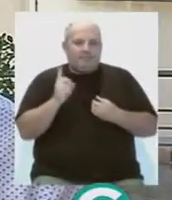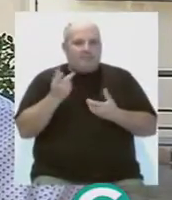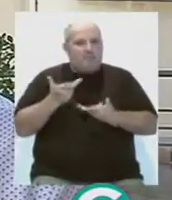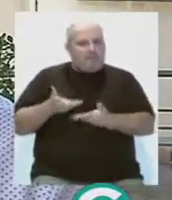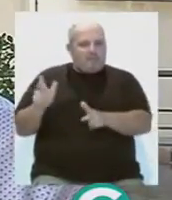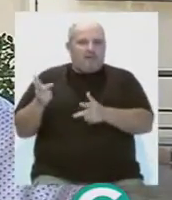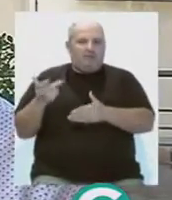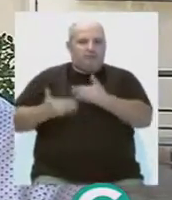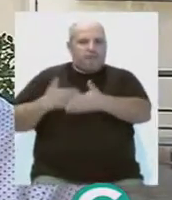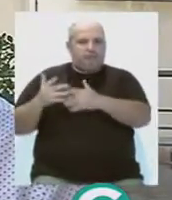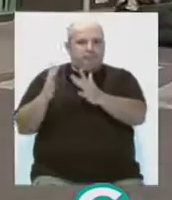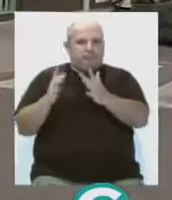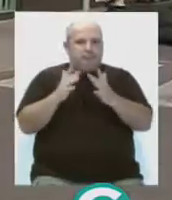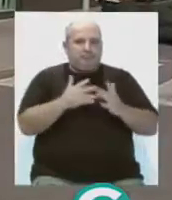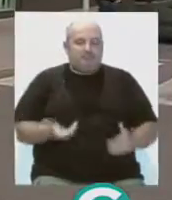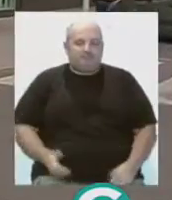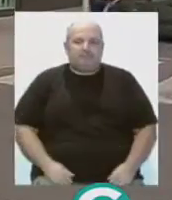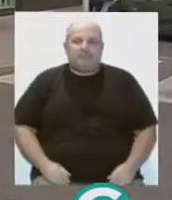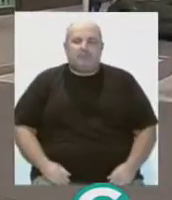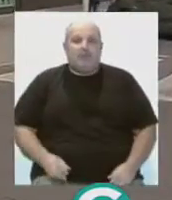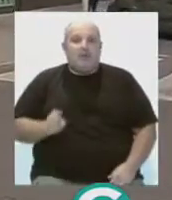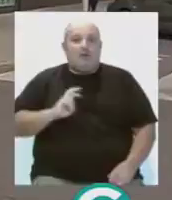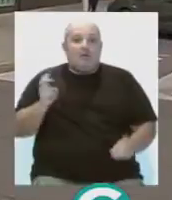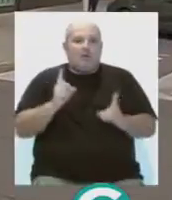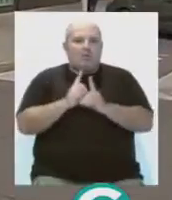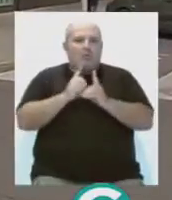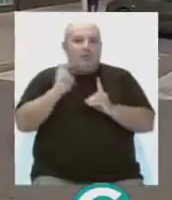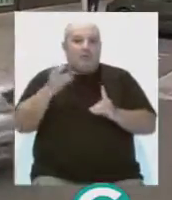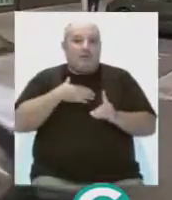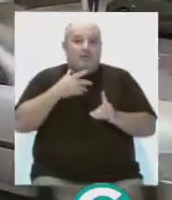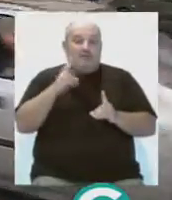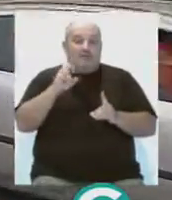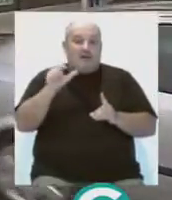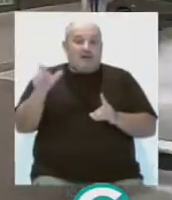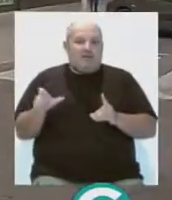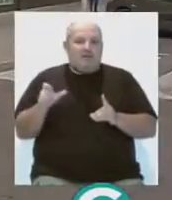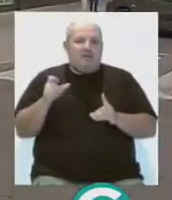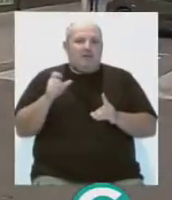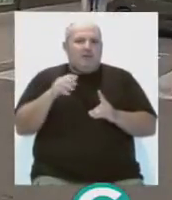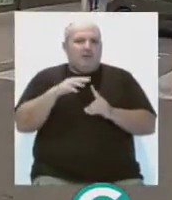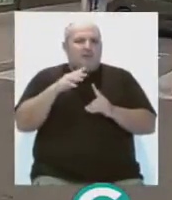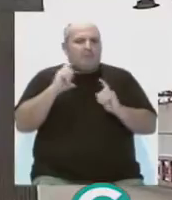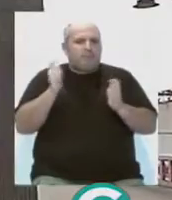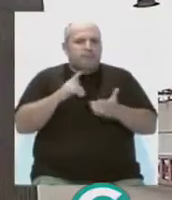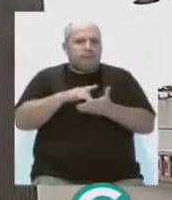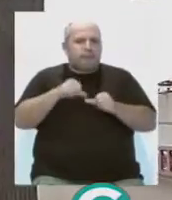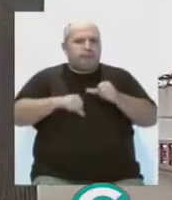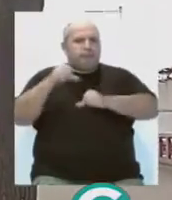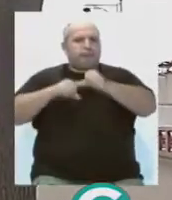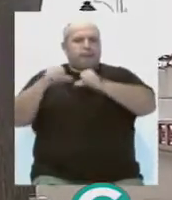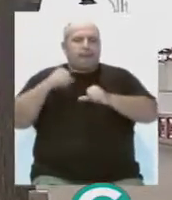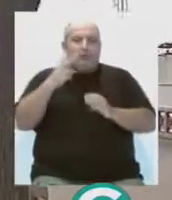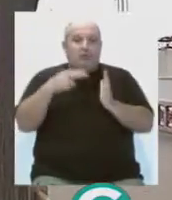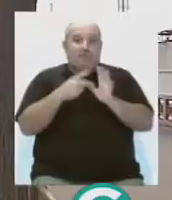permita que todo siga fluyendo como está fluyendo, ¿no? Entre otros encuentros, el Edil de Movilidad Urbana ha aludido a las diferentes reuniones que se han celebrado